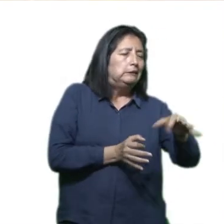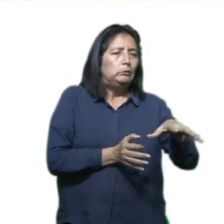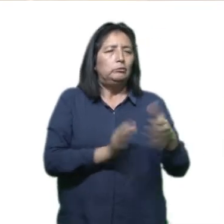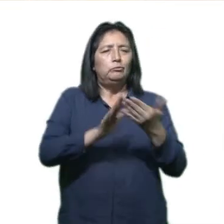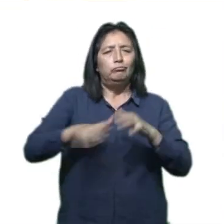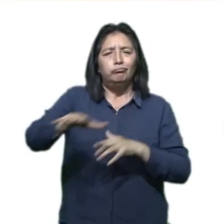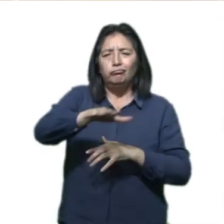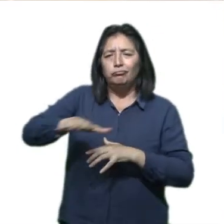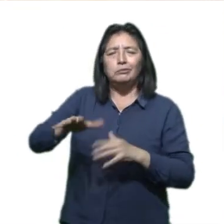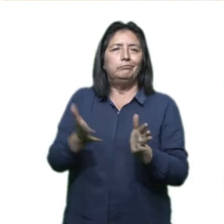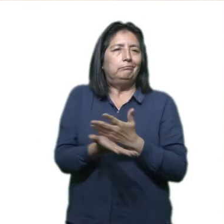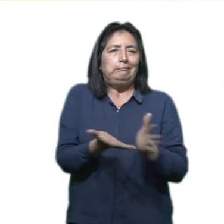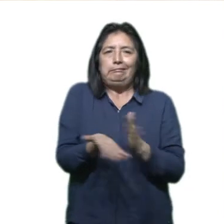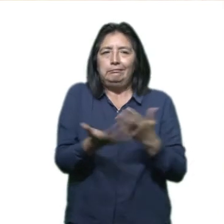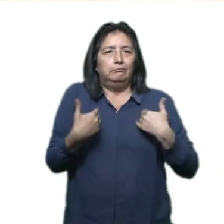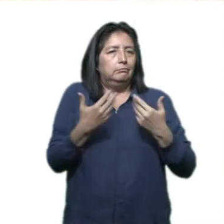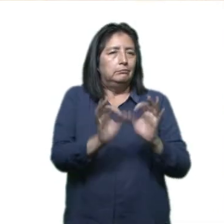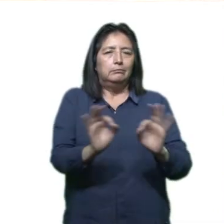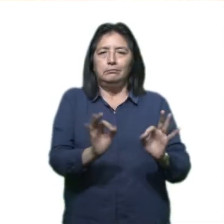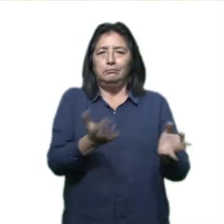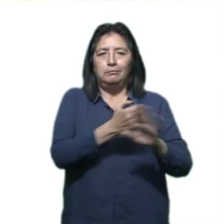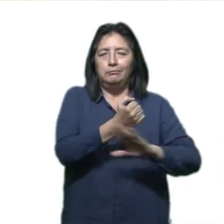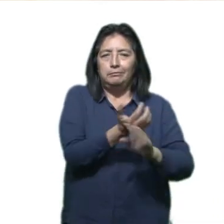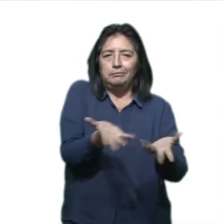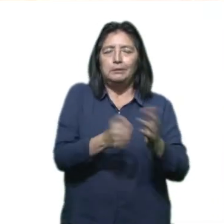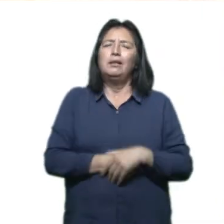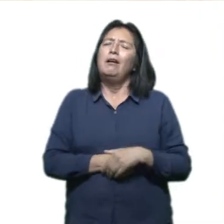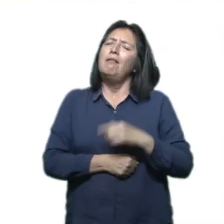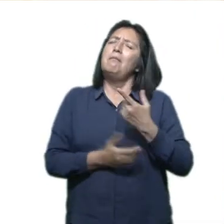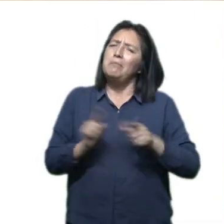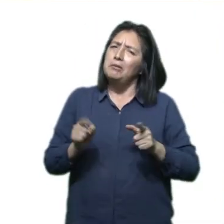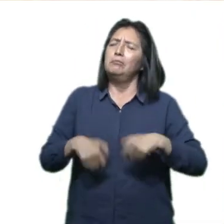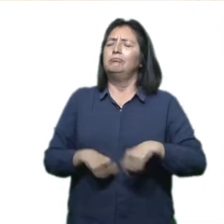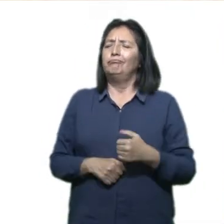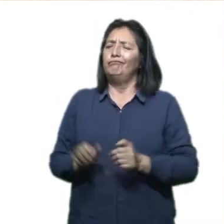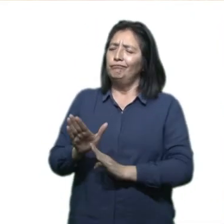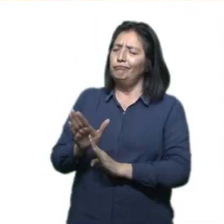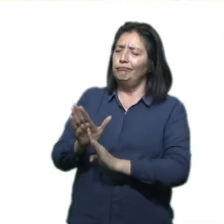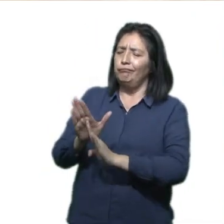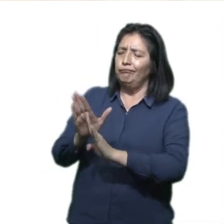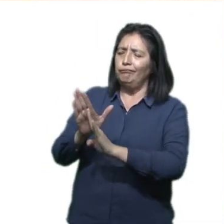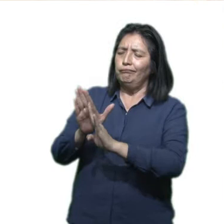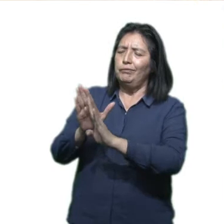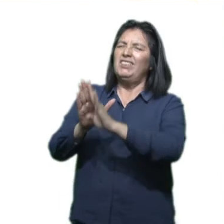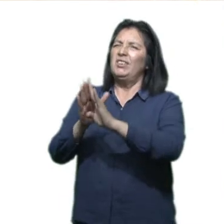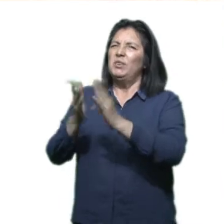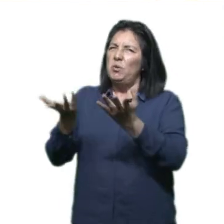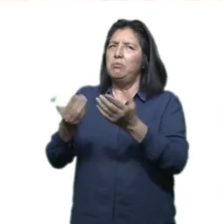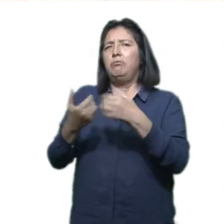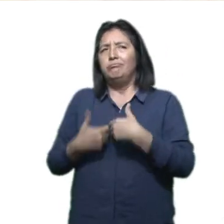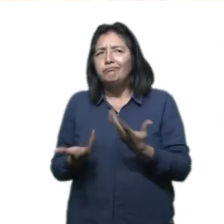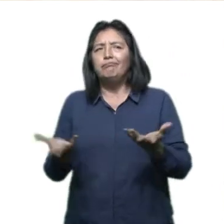Son distritos y comunidades que no tienen servicios básicos, pero que el crecimiento ha llegado